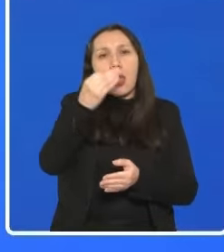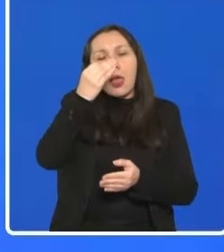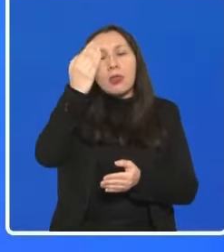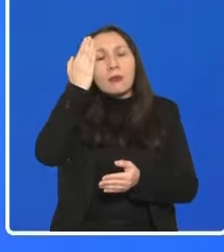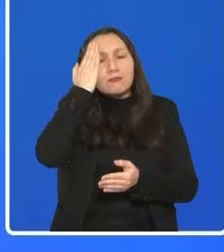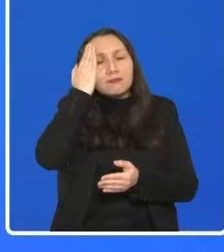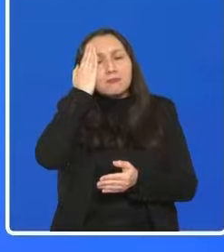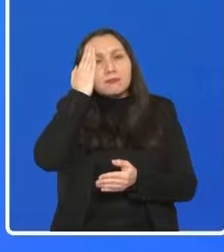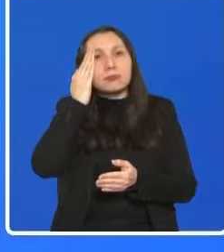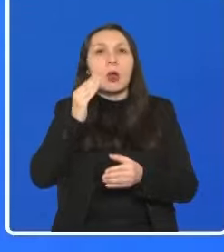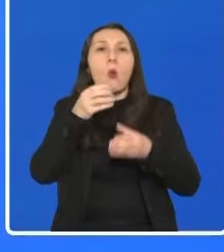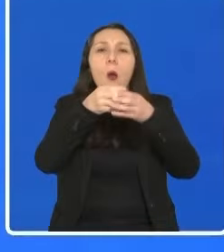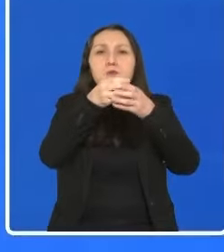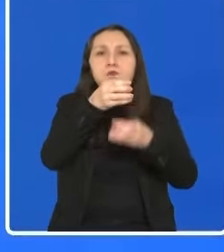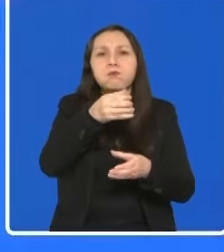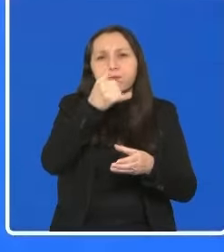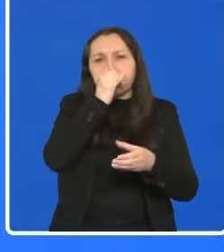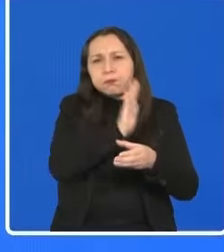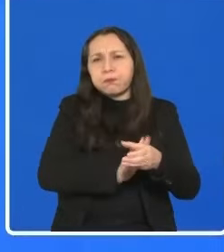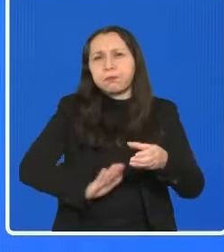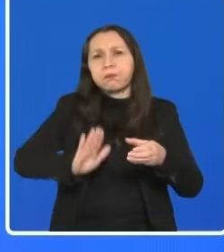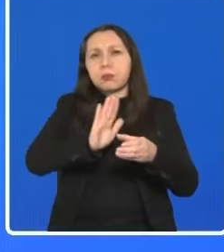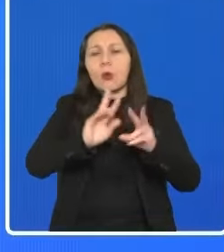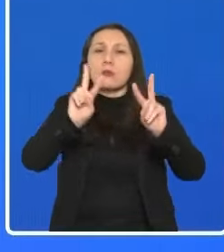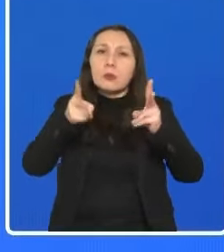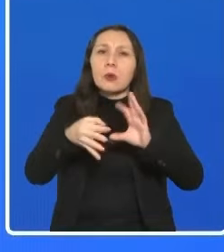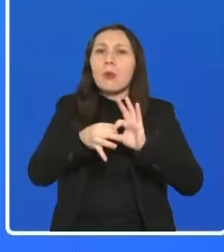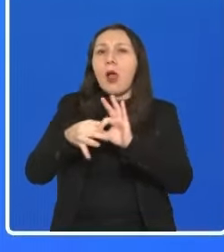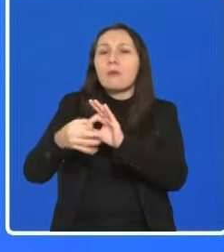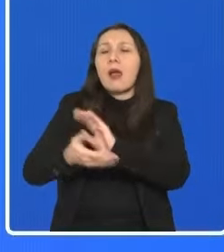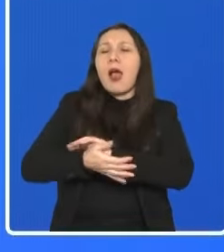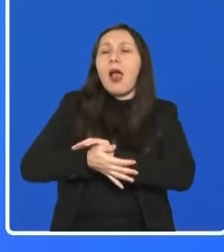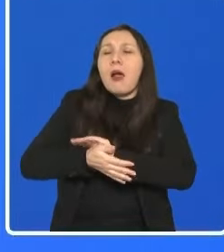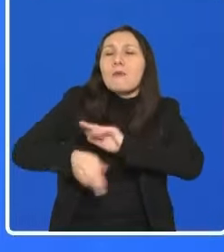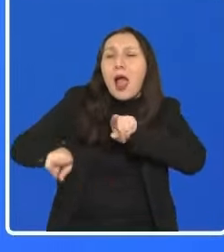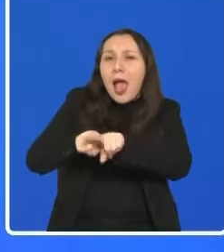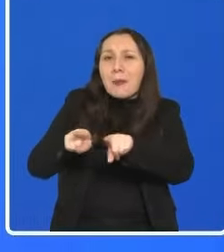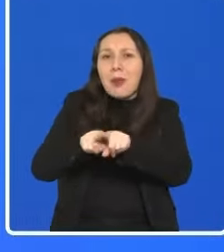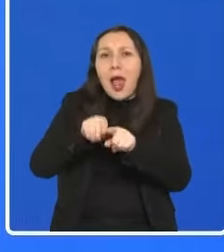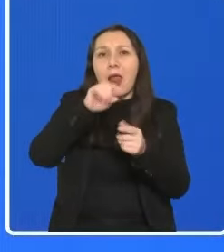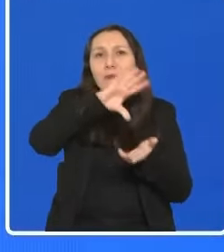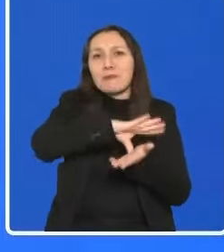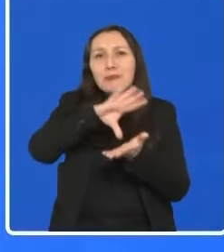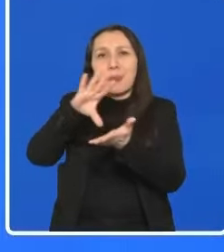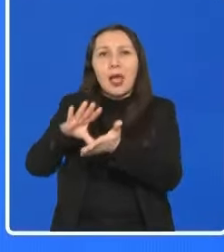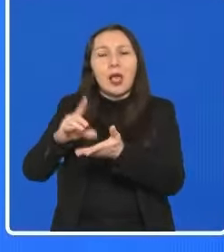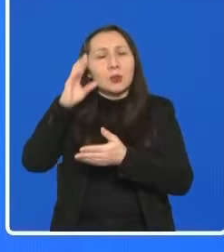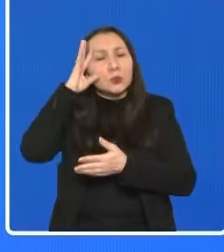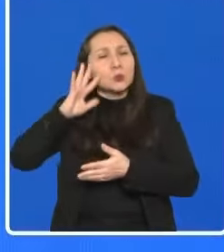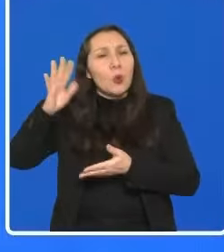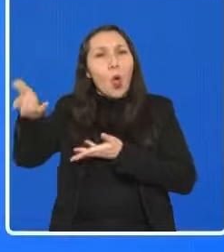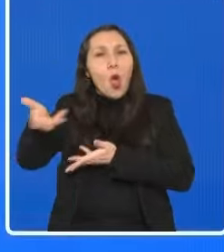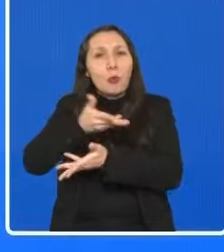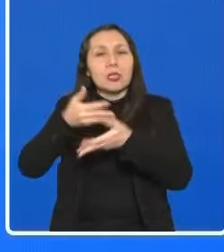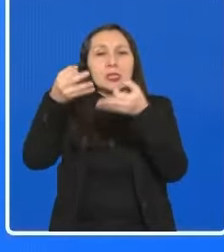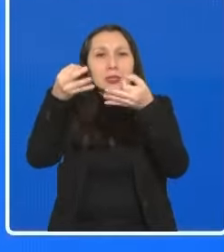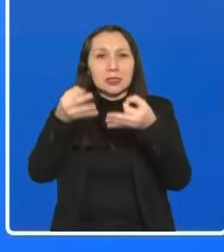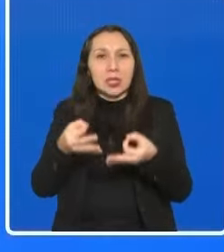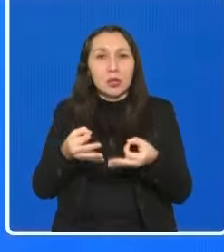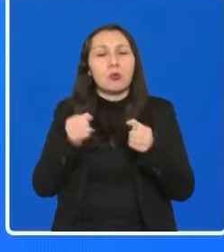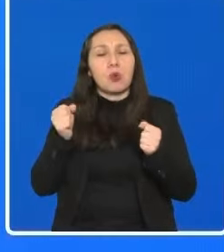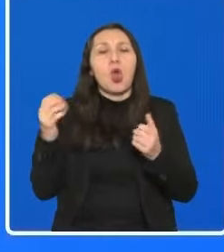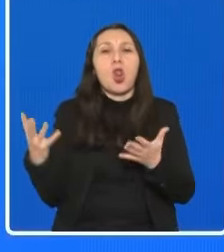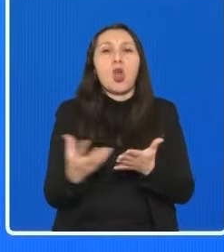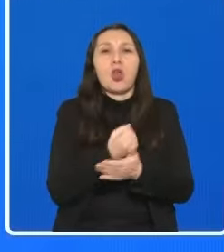cápsula del tiempo como símbolo de la hermandad en nuestros pueblos, de los sueños compartidos y de lo que estamos seguros podemos